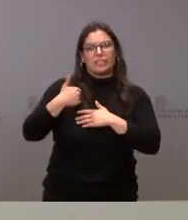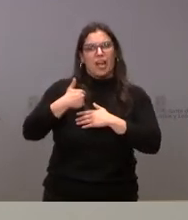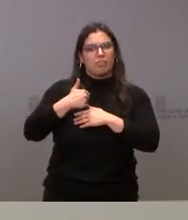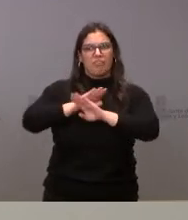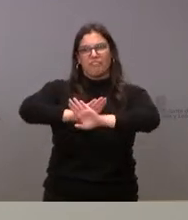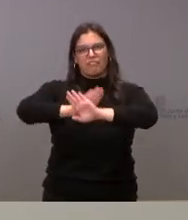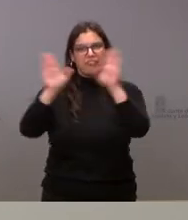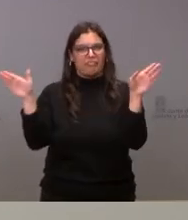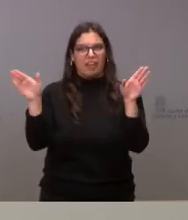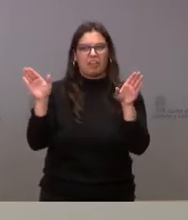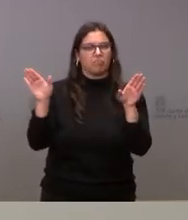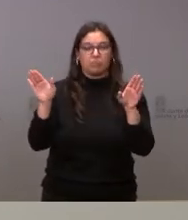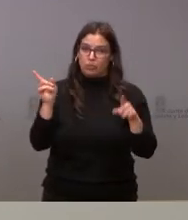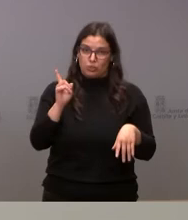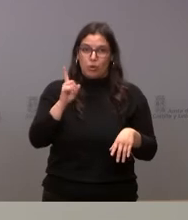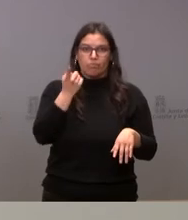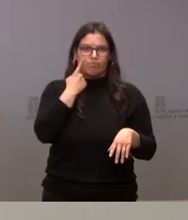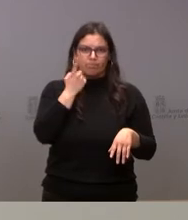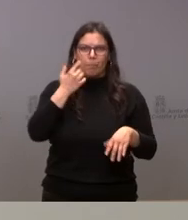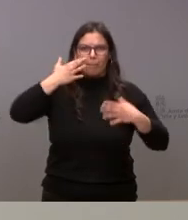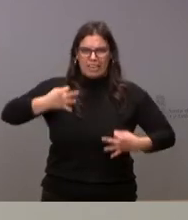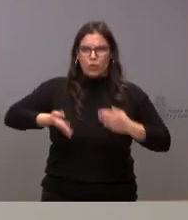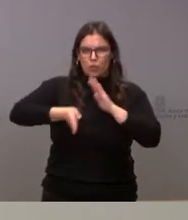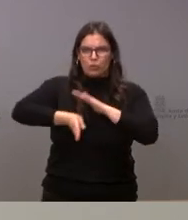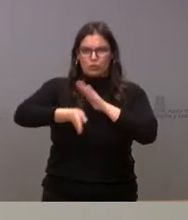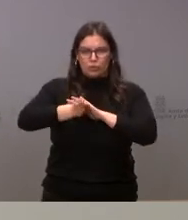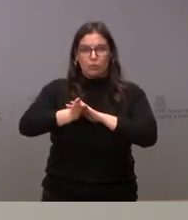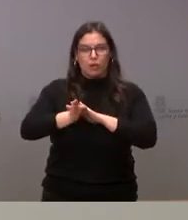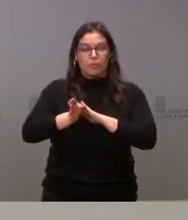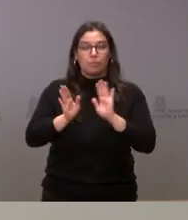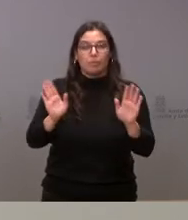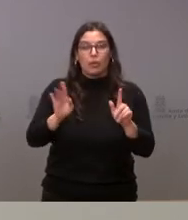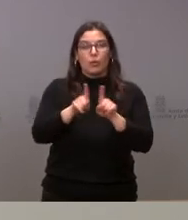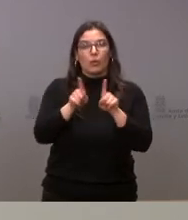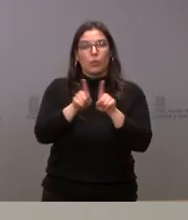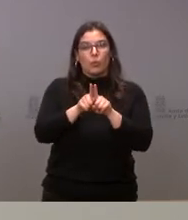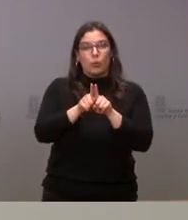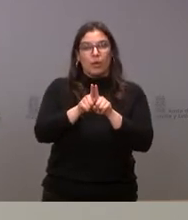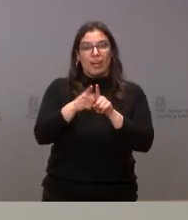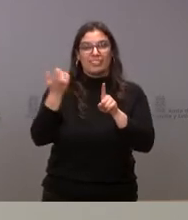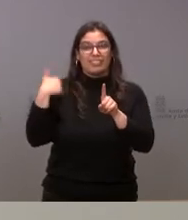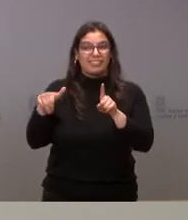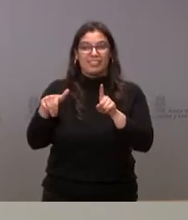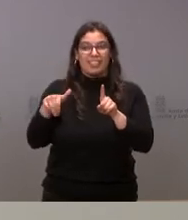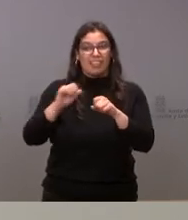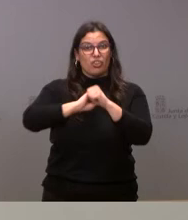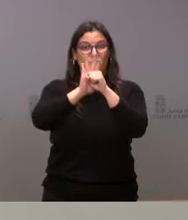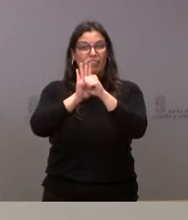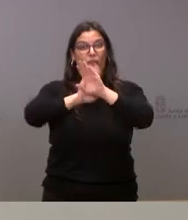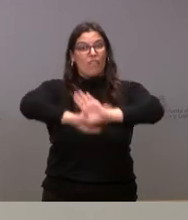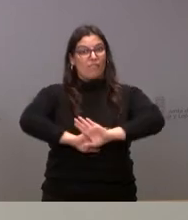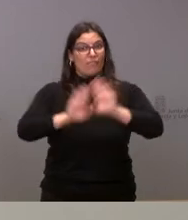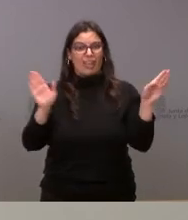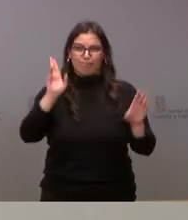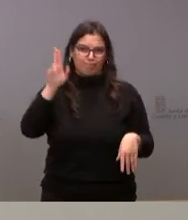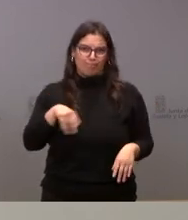virus sigue presente, que el riesgo sigue existiendo y, por tanto, que no podemos dar por concluida la existencia